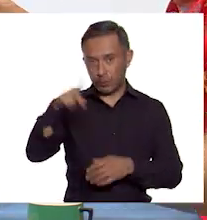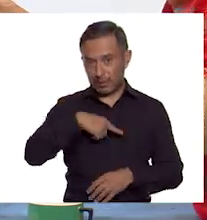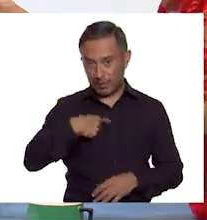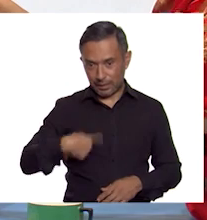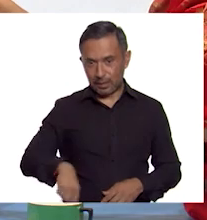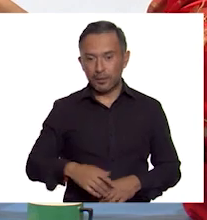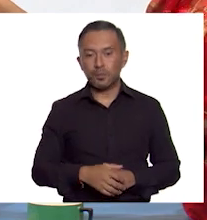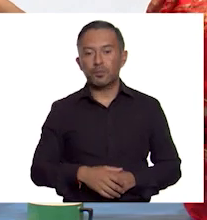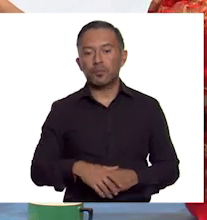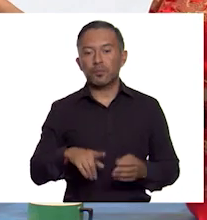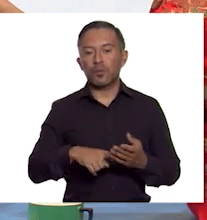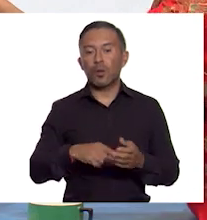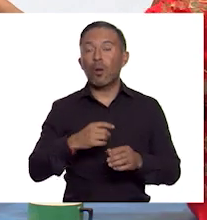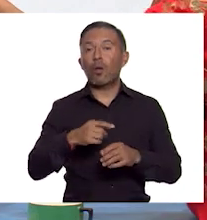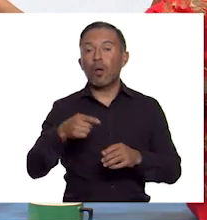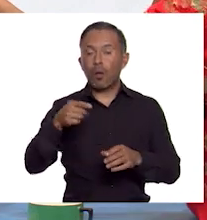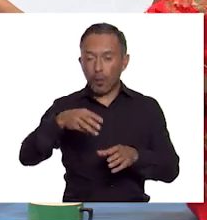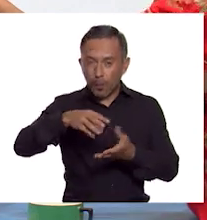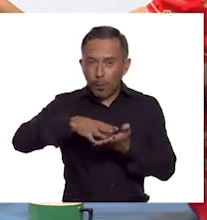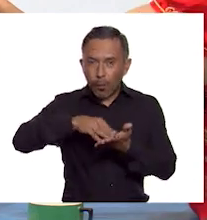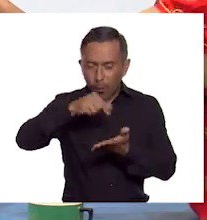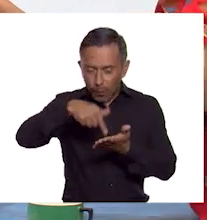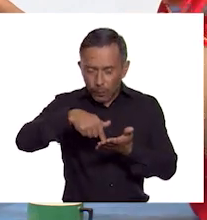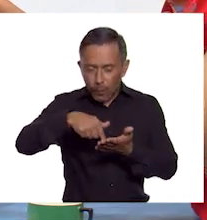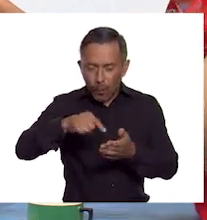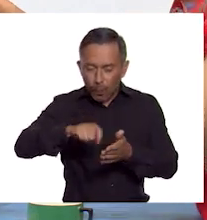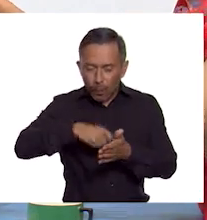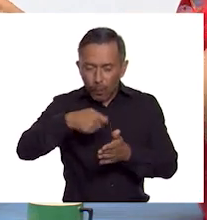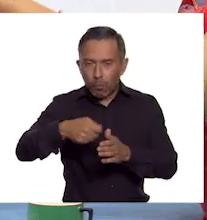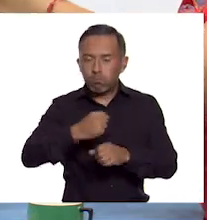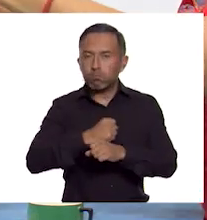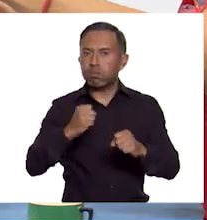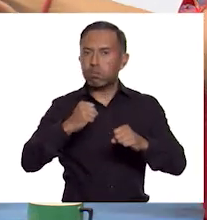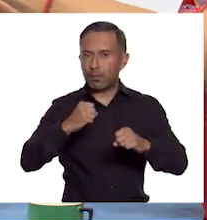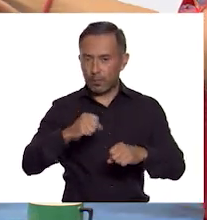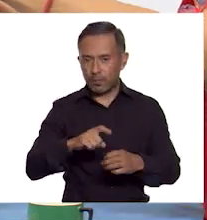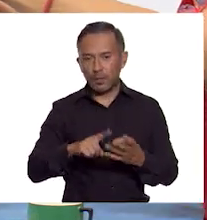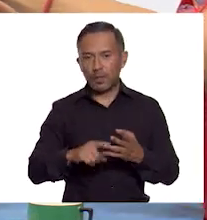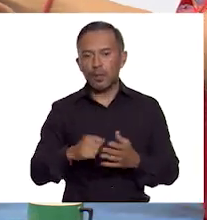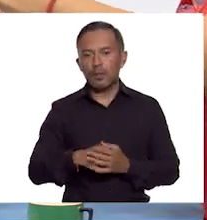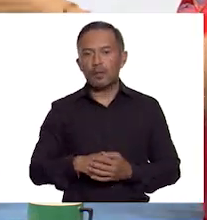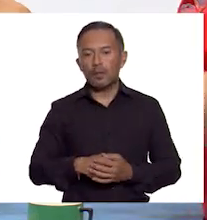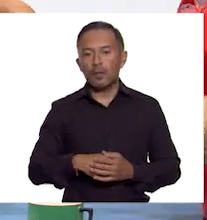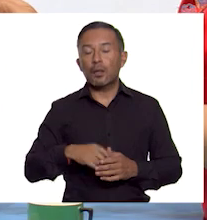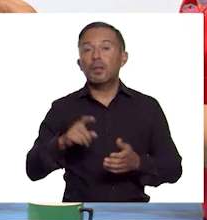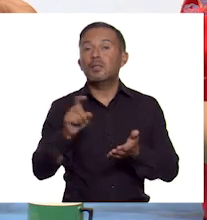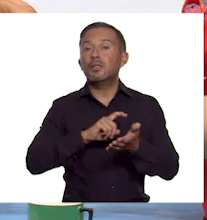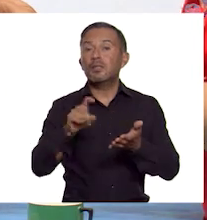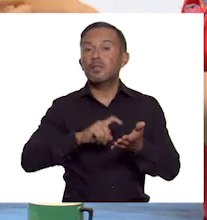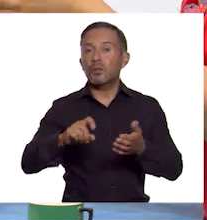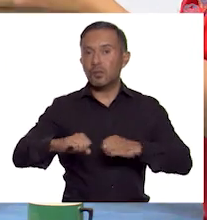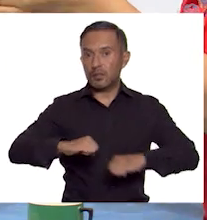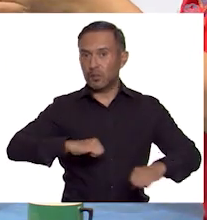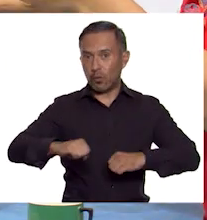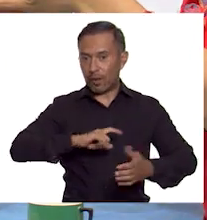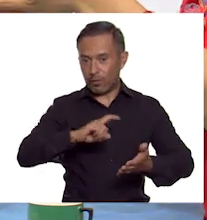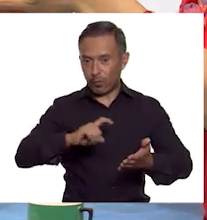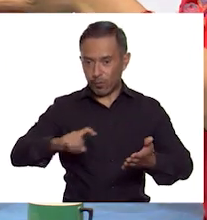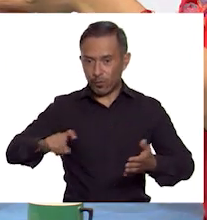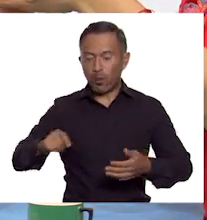la pólvora, el sismógrafo, juncos o barcos chinos,